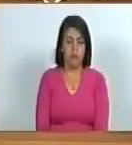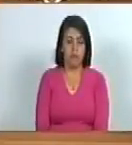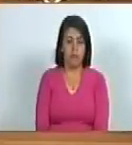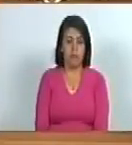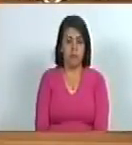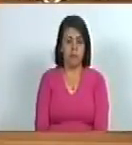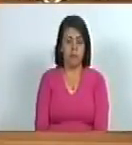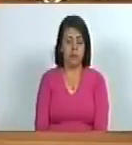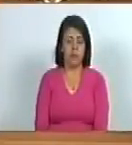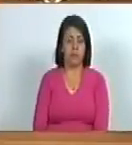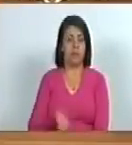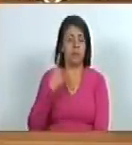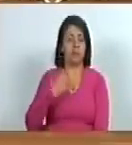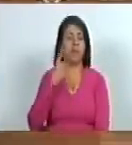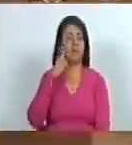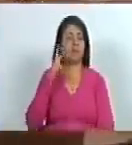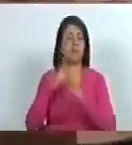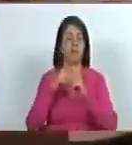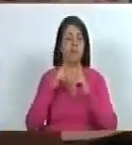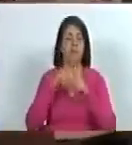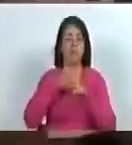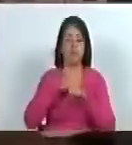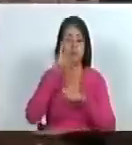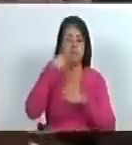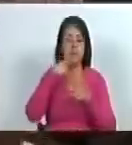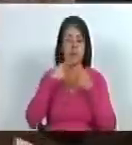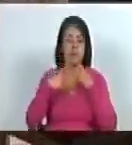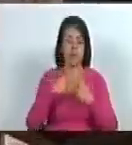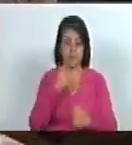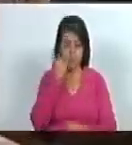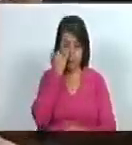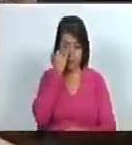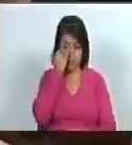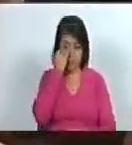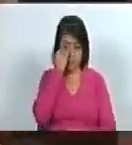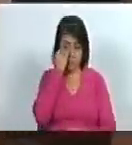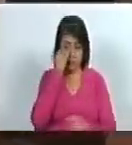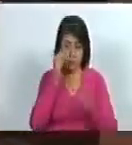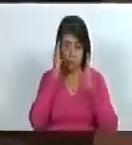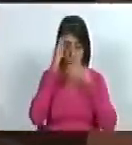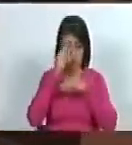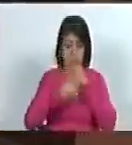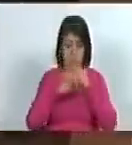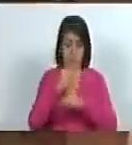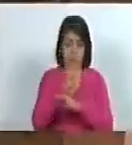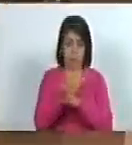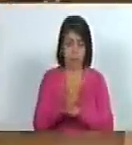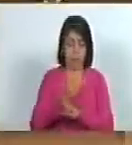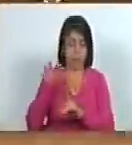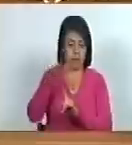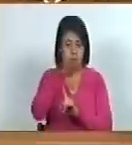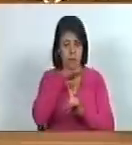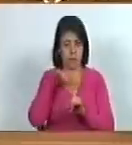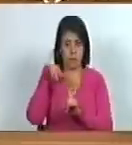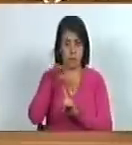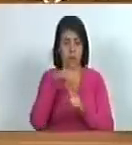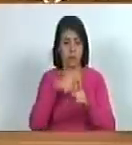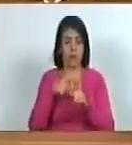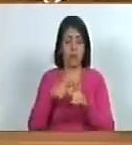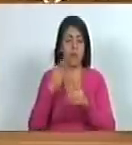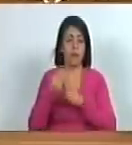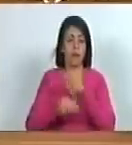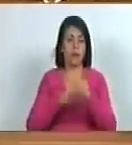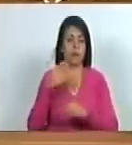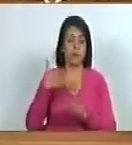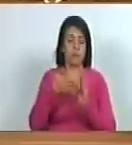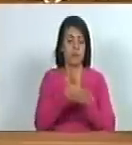no solo por el reconocimiento sino que también con mayor acento por el juego de influencias que susistan